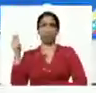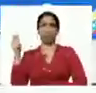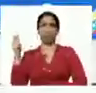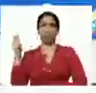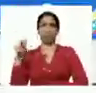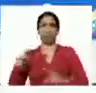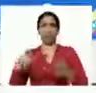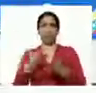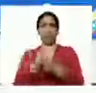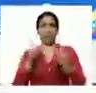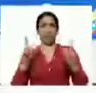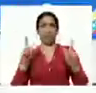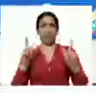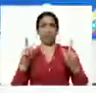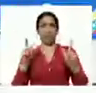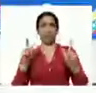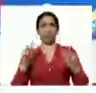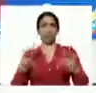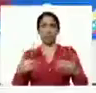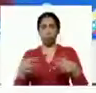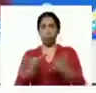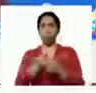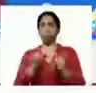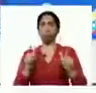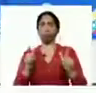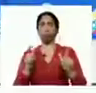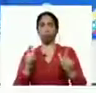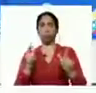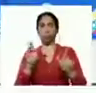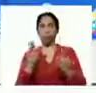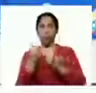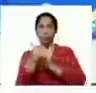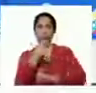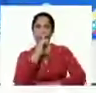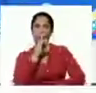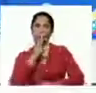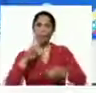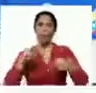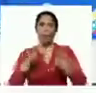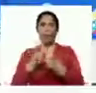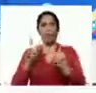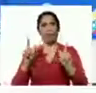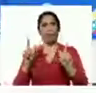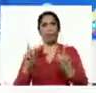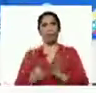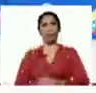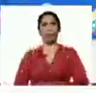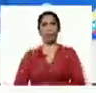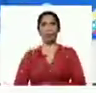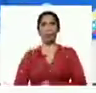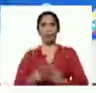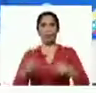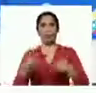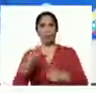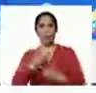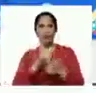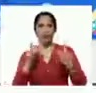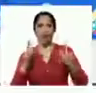neoliberales medio neoliberales disimuladamente neoliberales neoliberales de frente